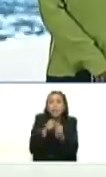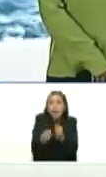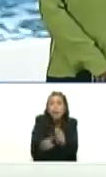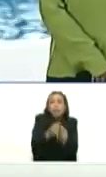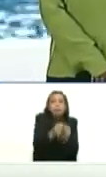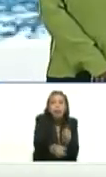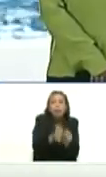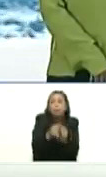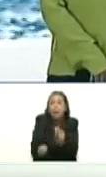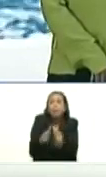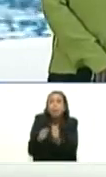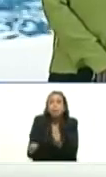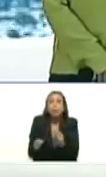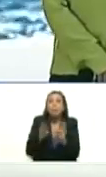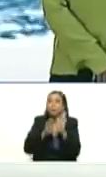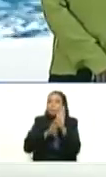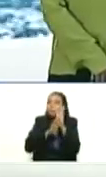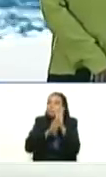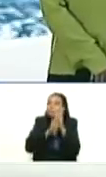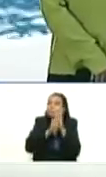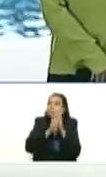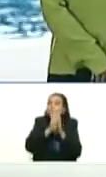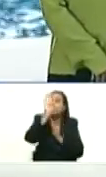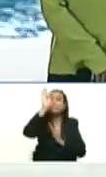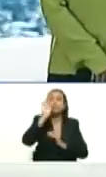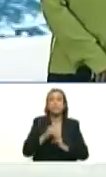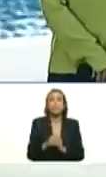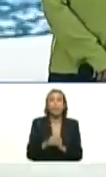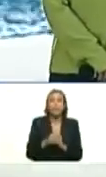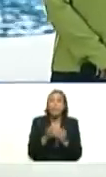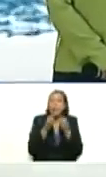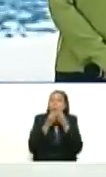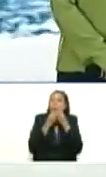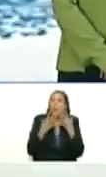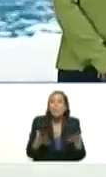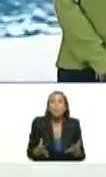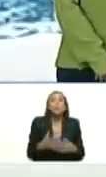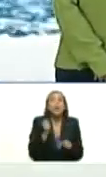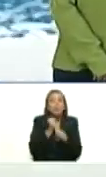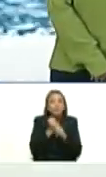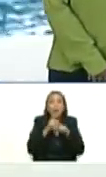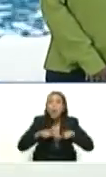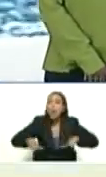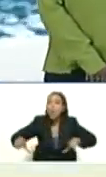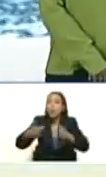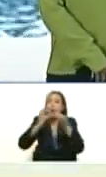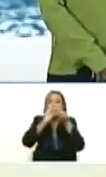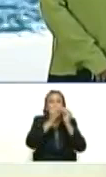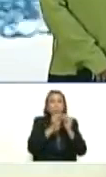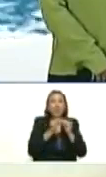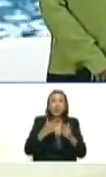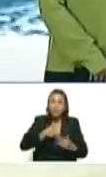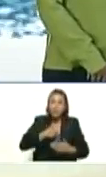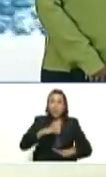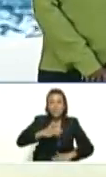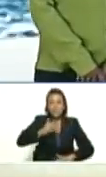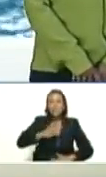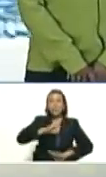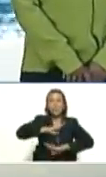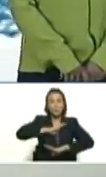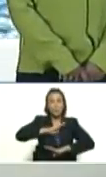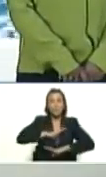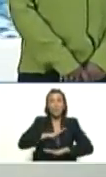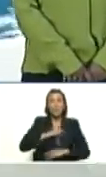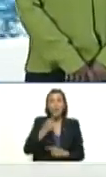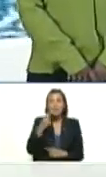vamos lejos así que es muy hermoso esos espacios recuperados me da mucha alegría lo que decía el